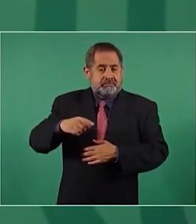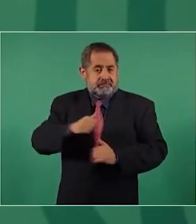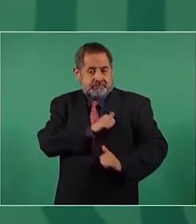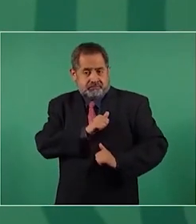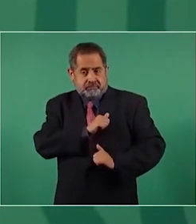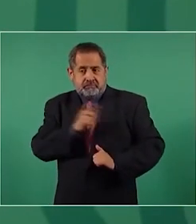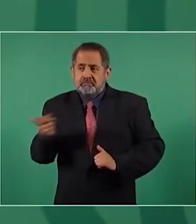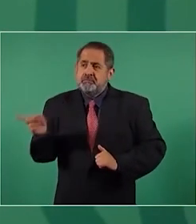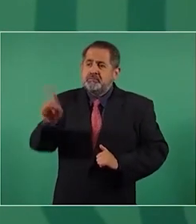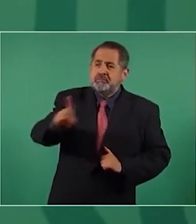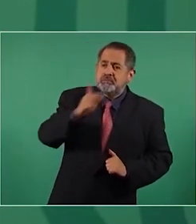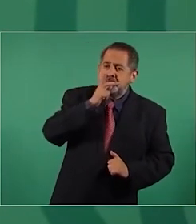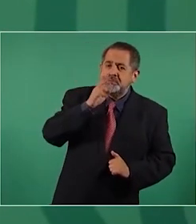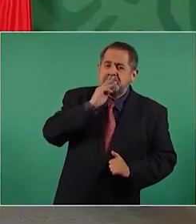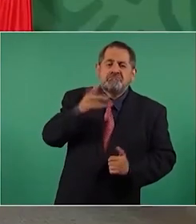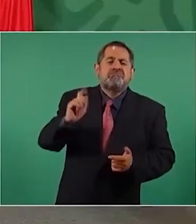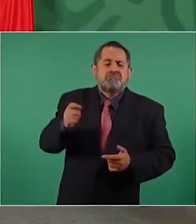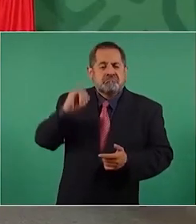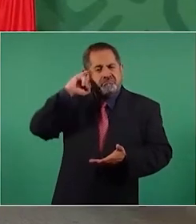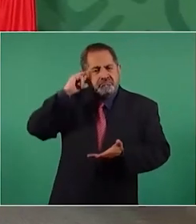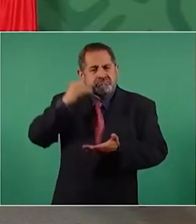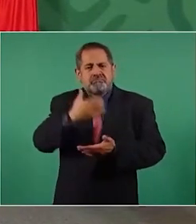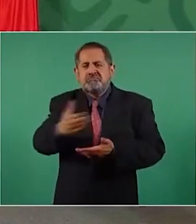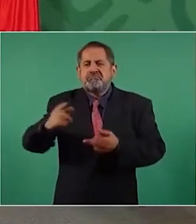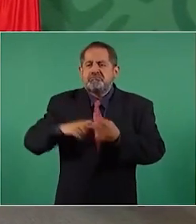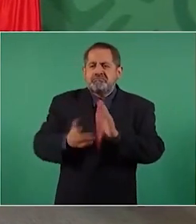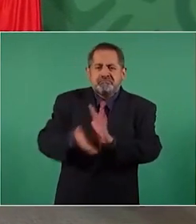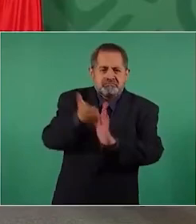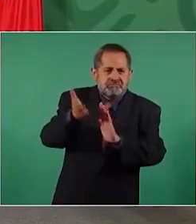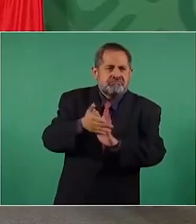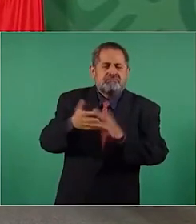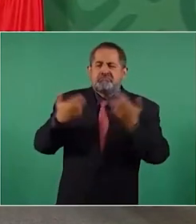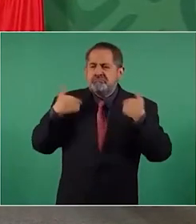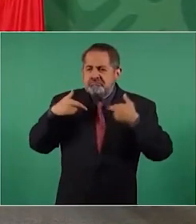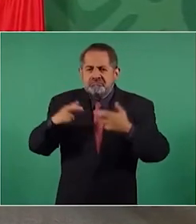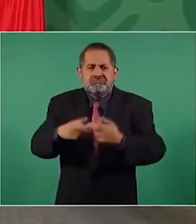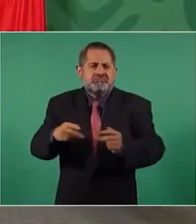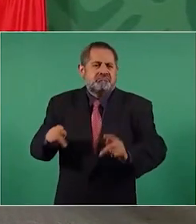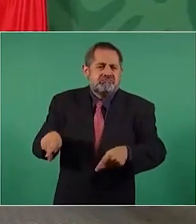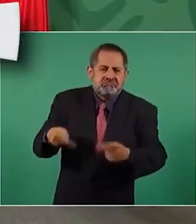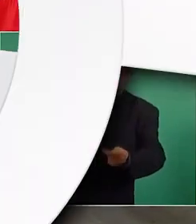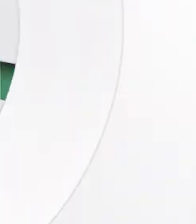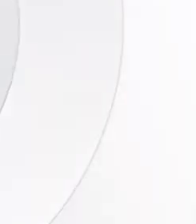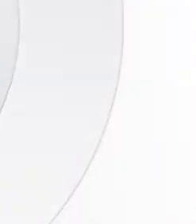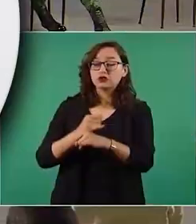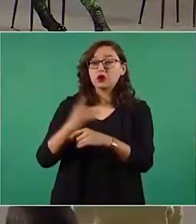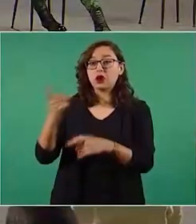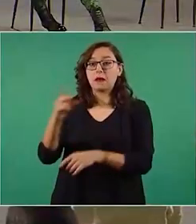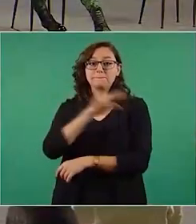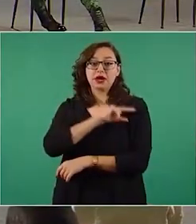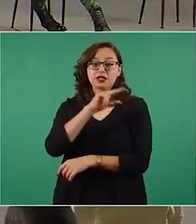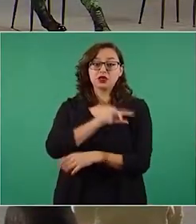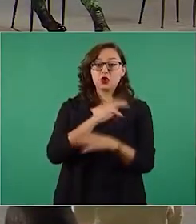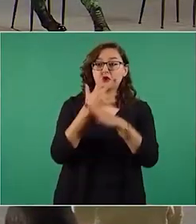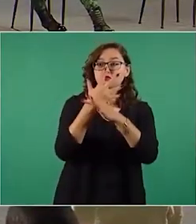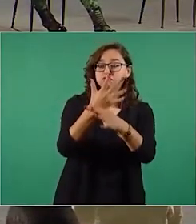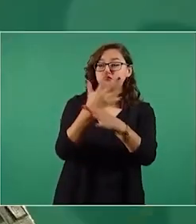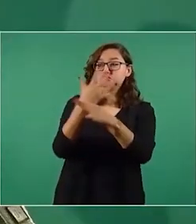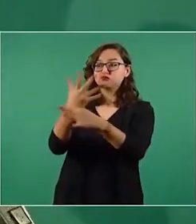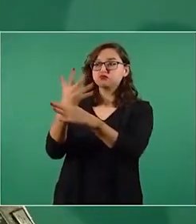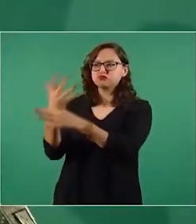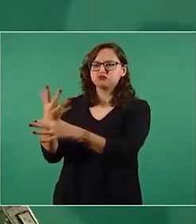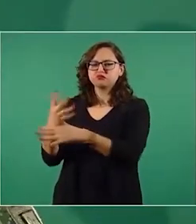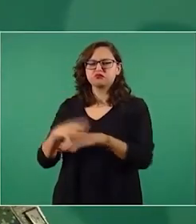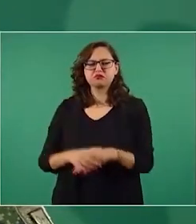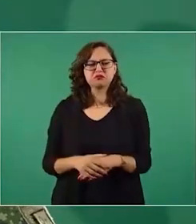hijos de obreros, de maestros, de comerciantes. Los comentarios que han dicho las aeronías.